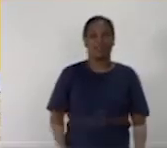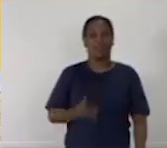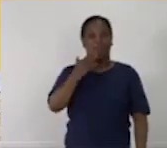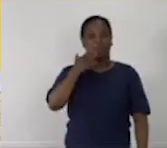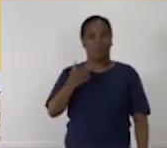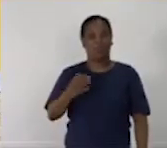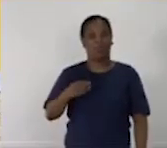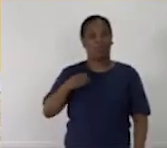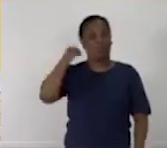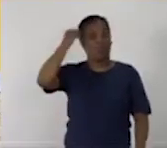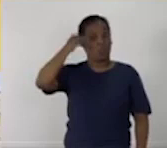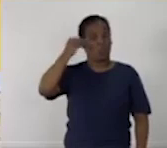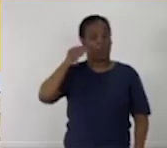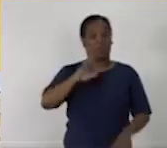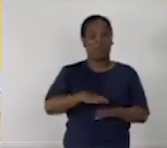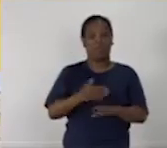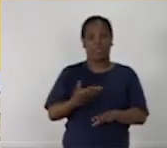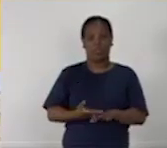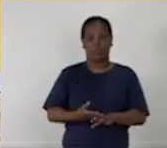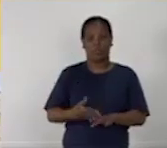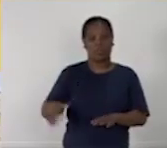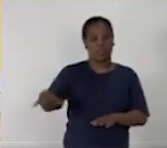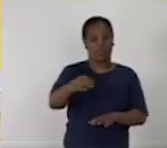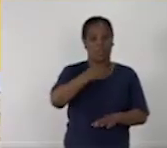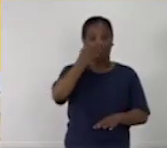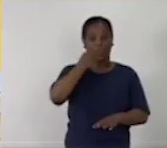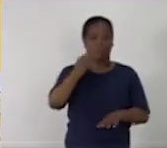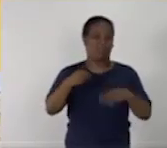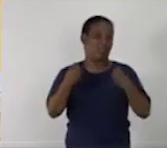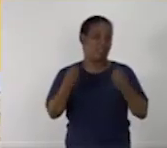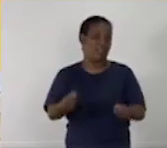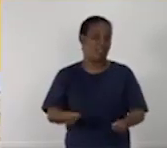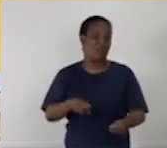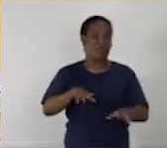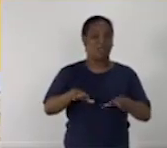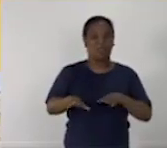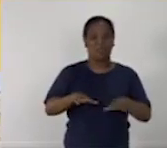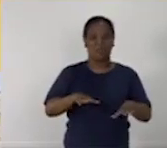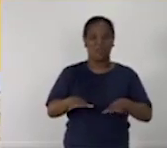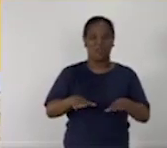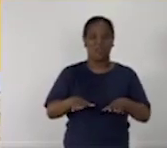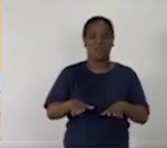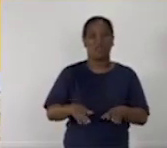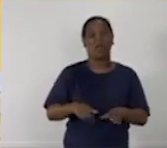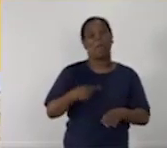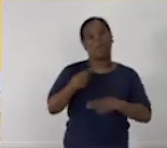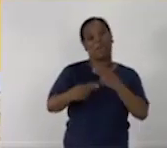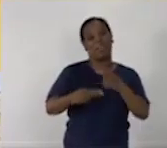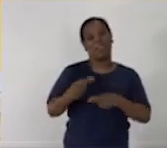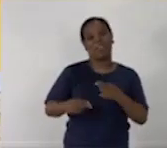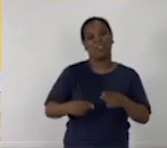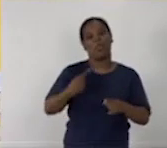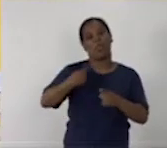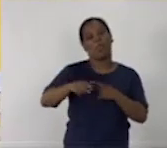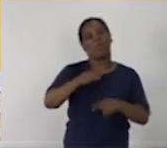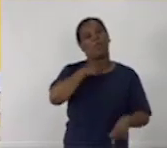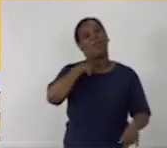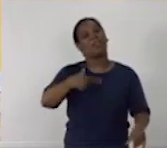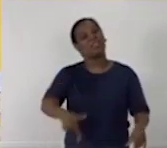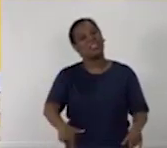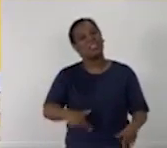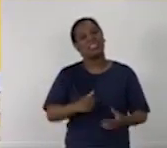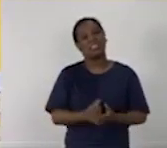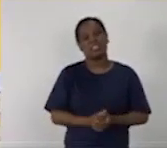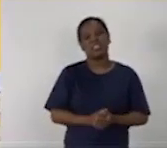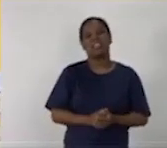considero que después de todas estas explicaciones que les he dado, estén listos para realizar ejercicios en un tiempo posterior a